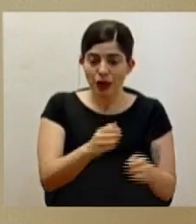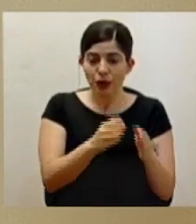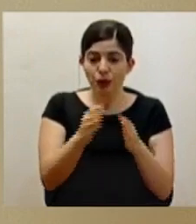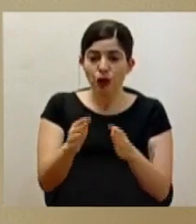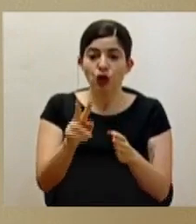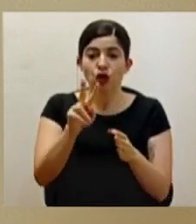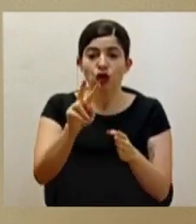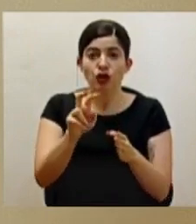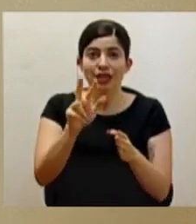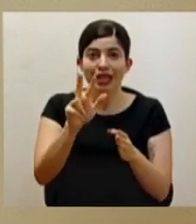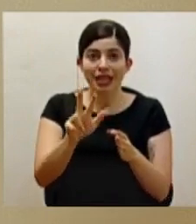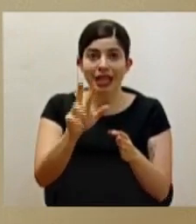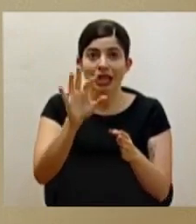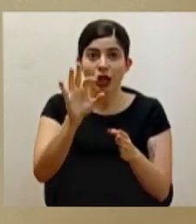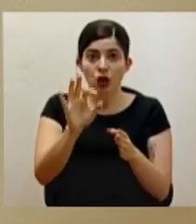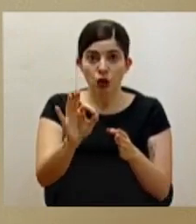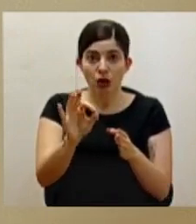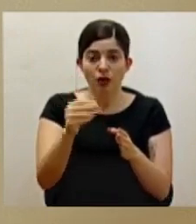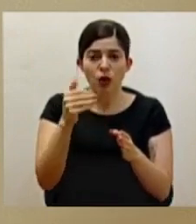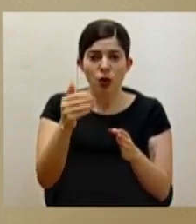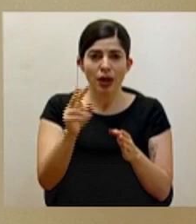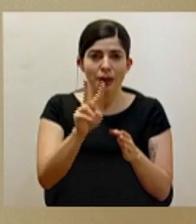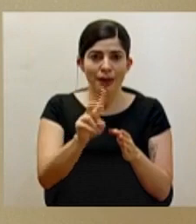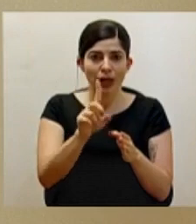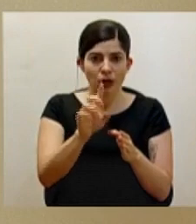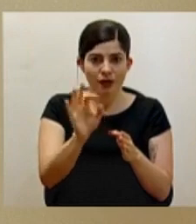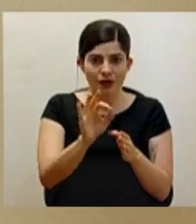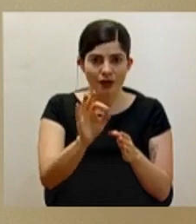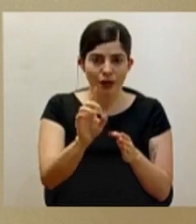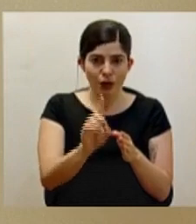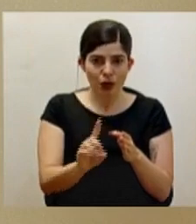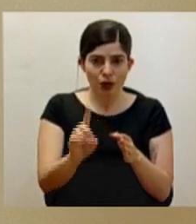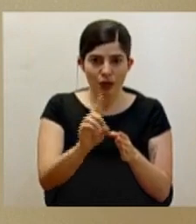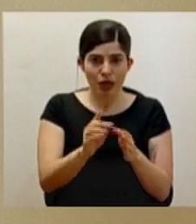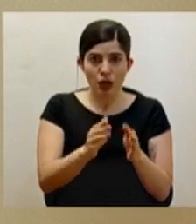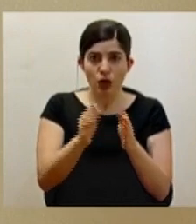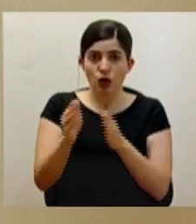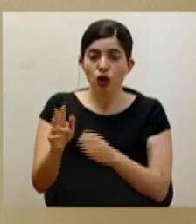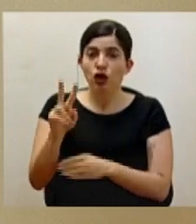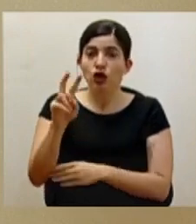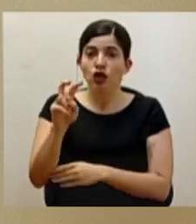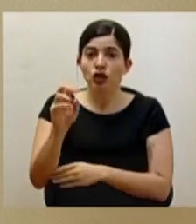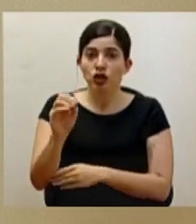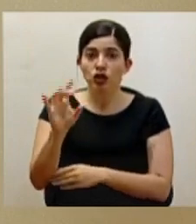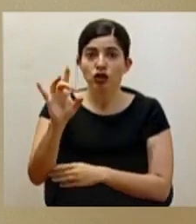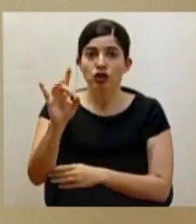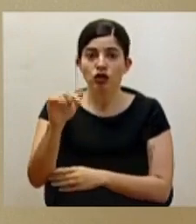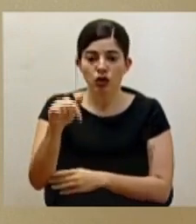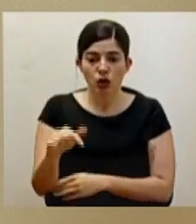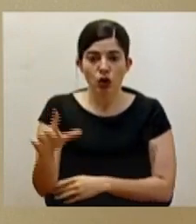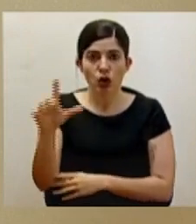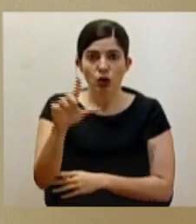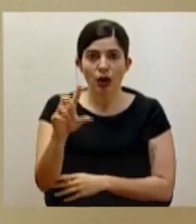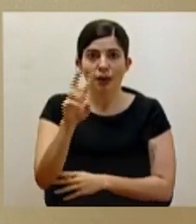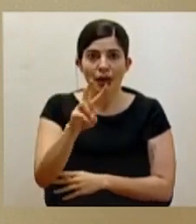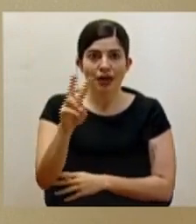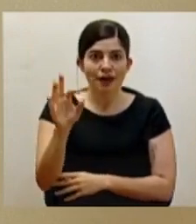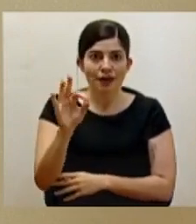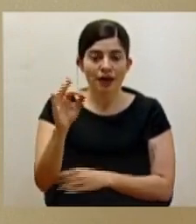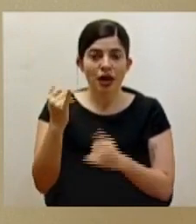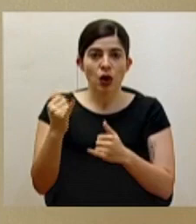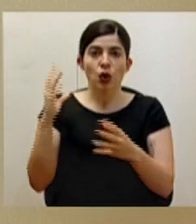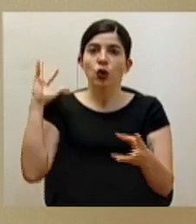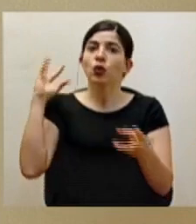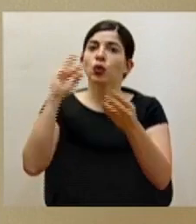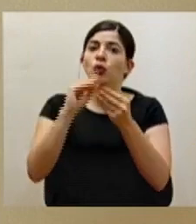239 fueron registrados el 21 de febrero, el domingo, y 208 casos hoy lunes 22 de febrero. Se llega a